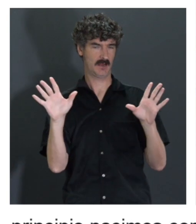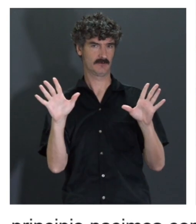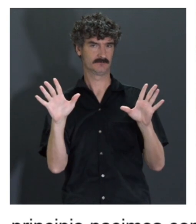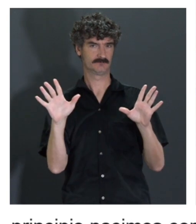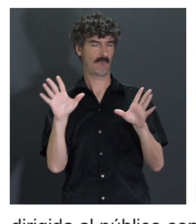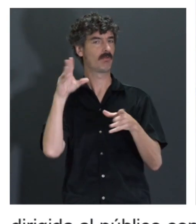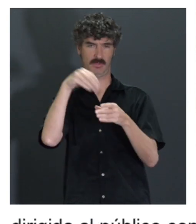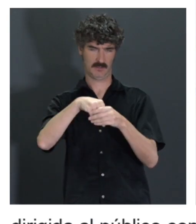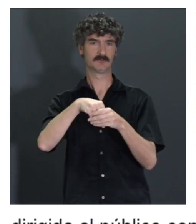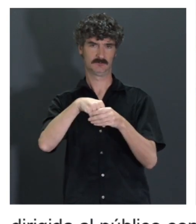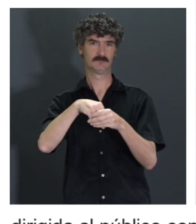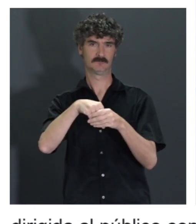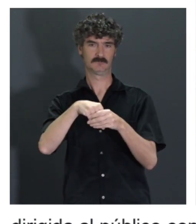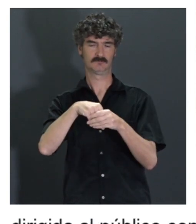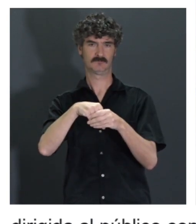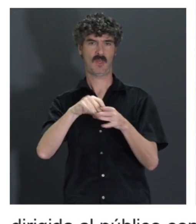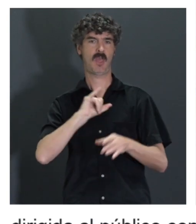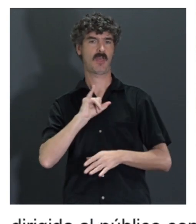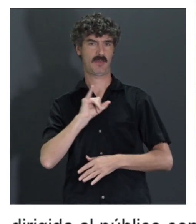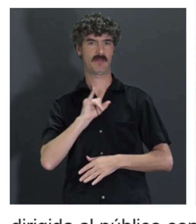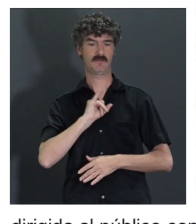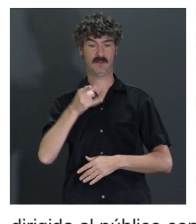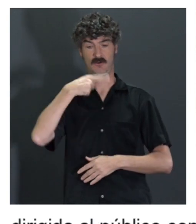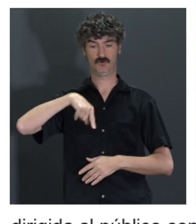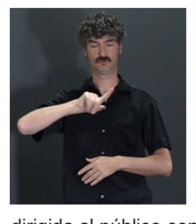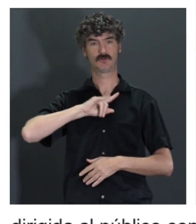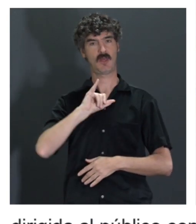parte del ADN de Aevac.